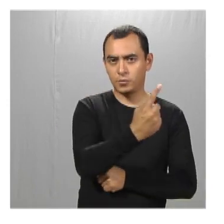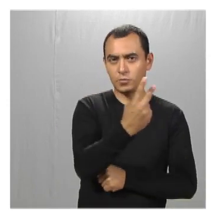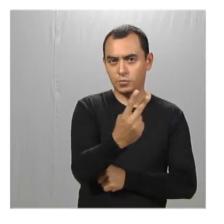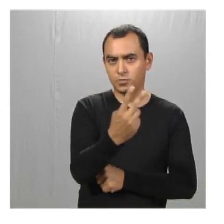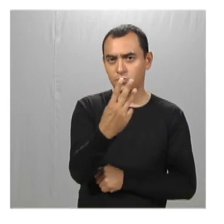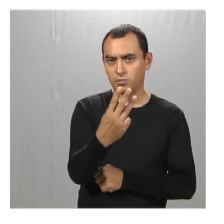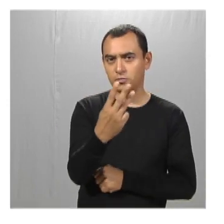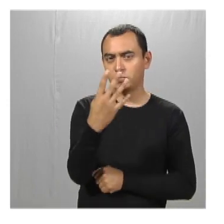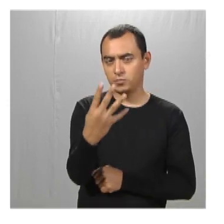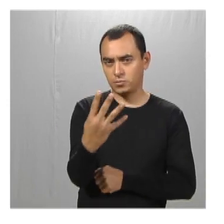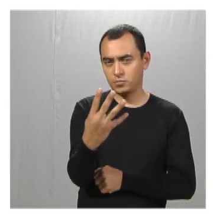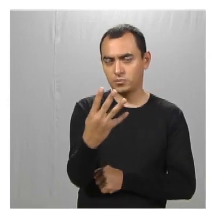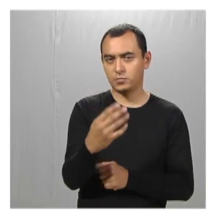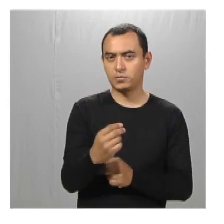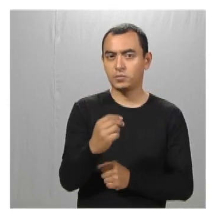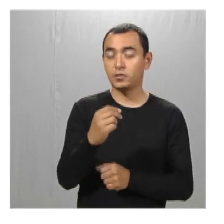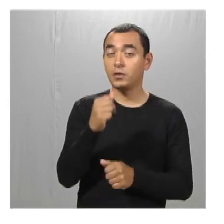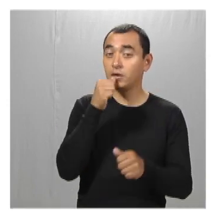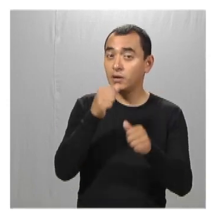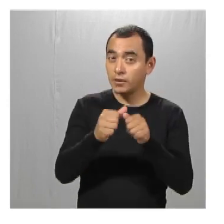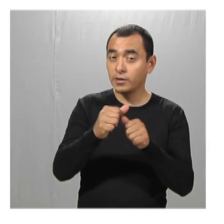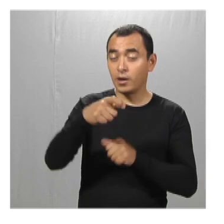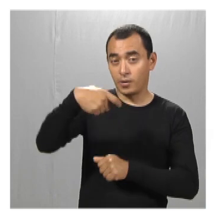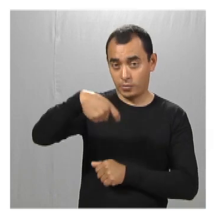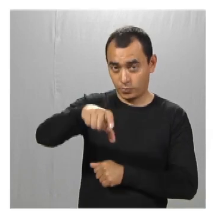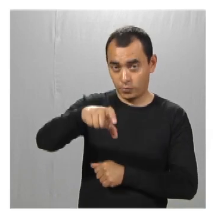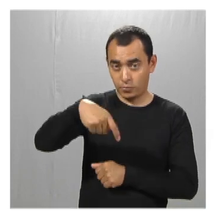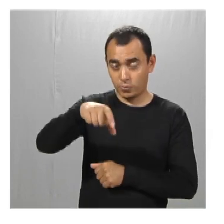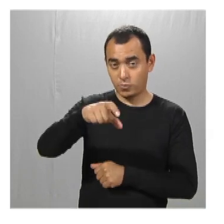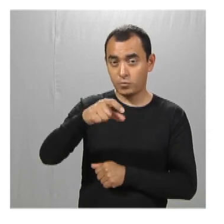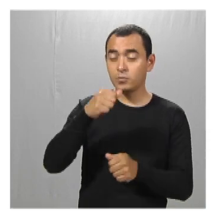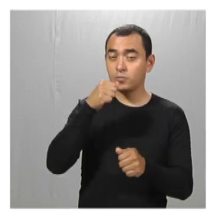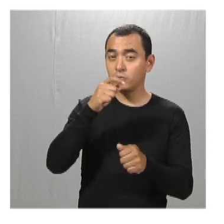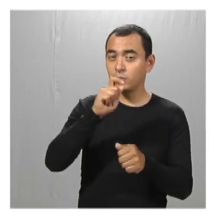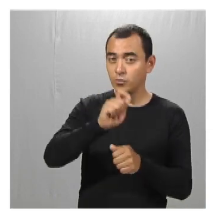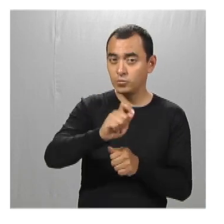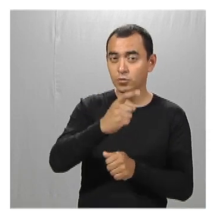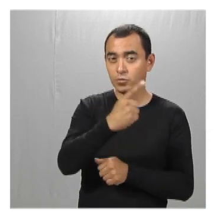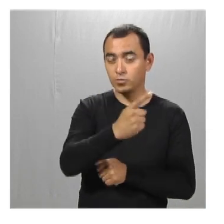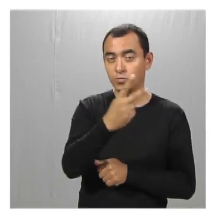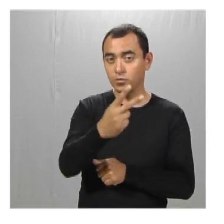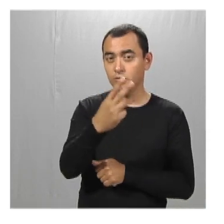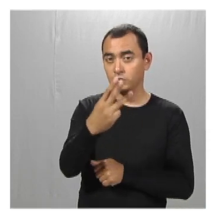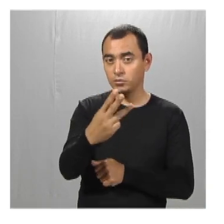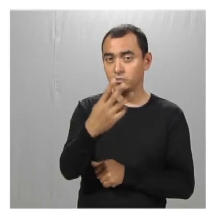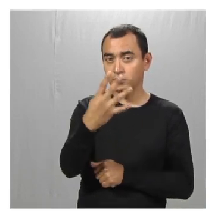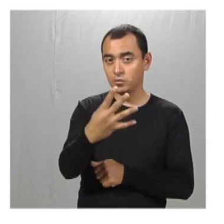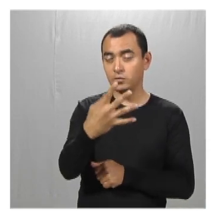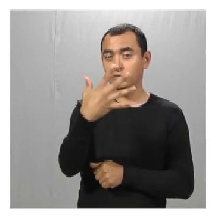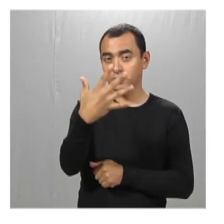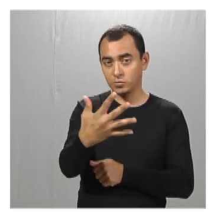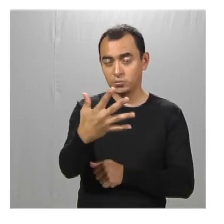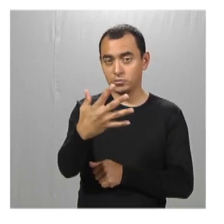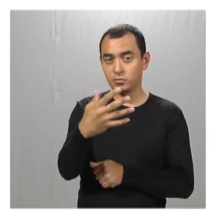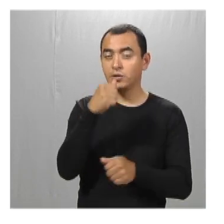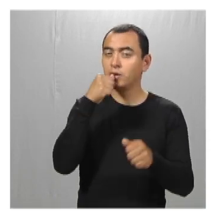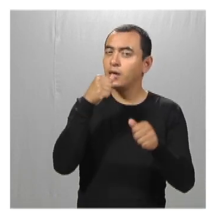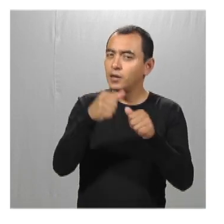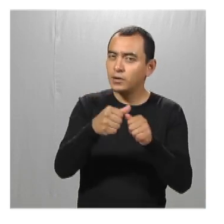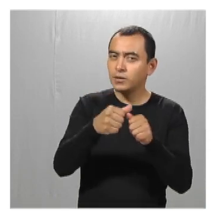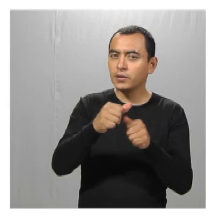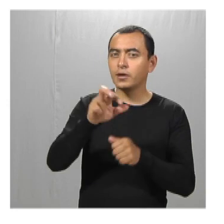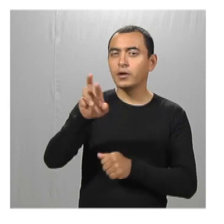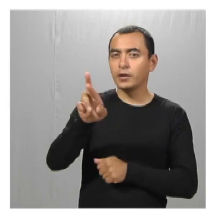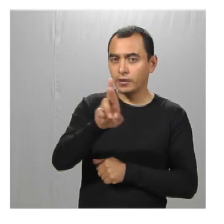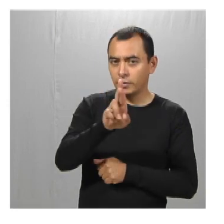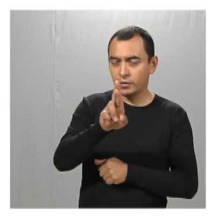que es el punto 1, 2, 3 y 4. La letra Q, que es el punto 1, 2, 3, 4